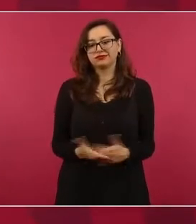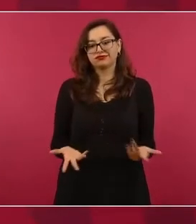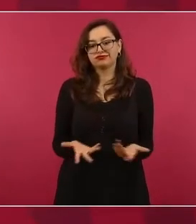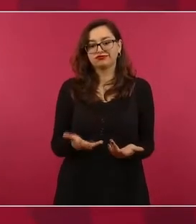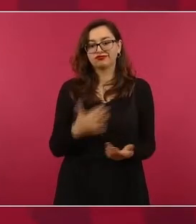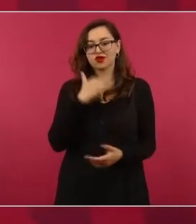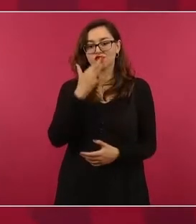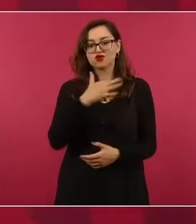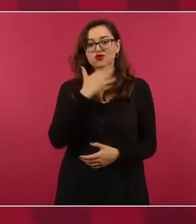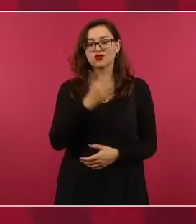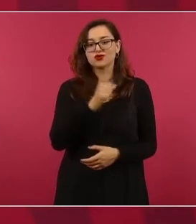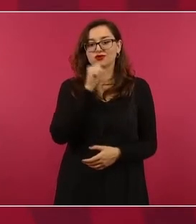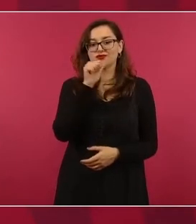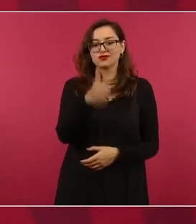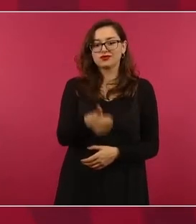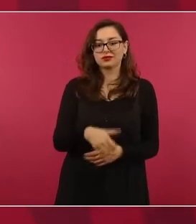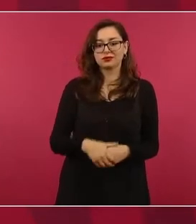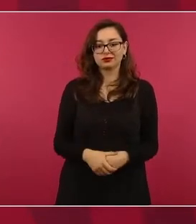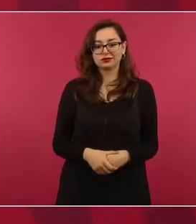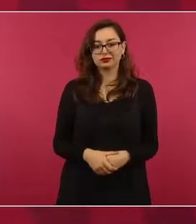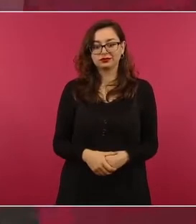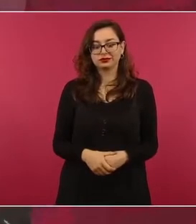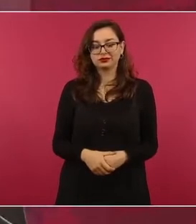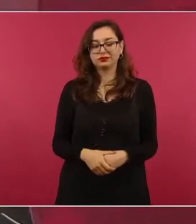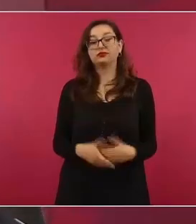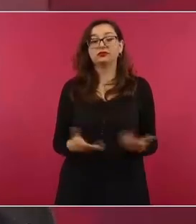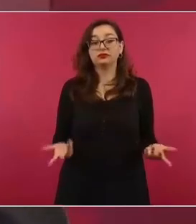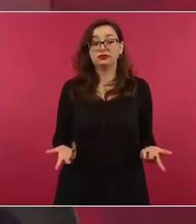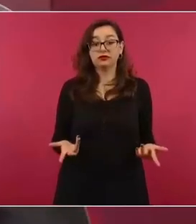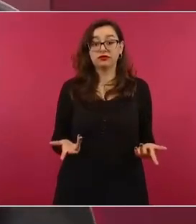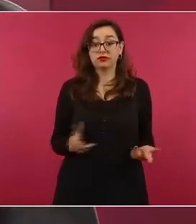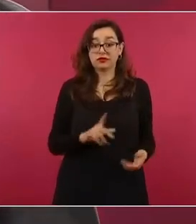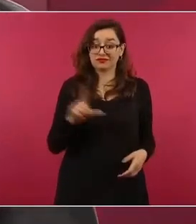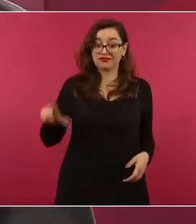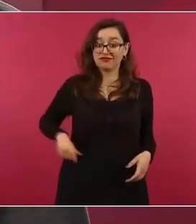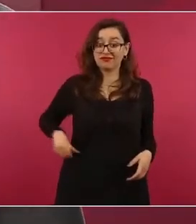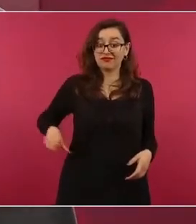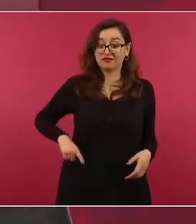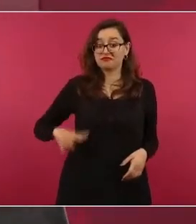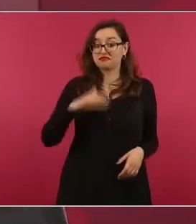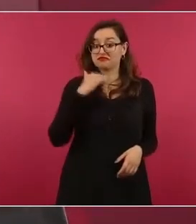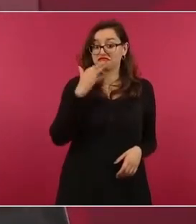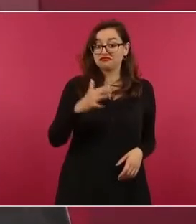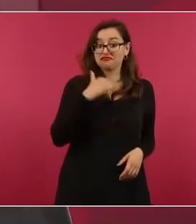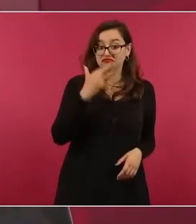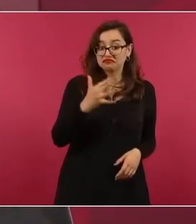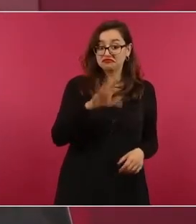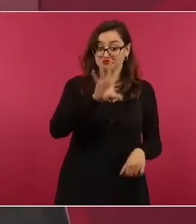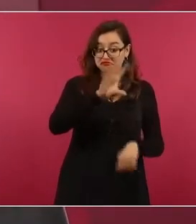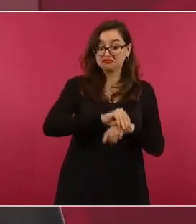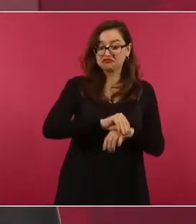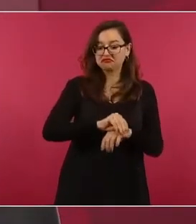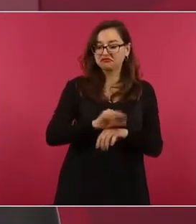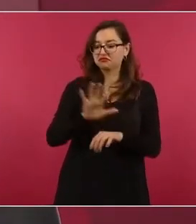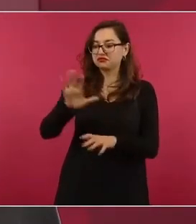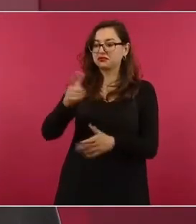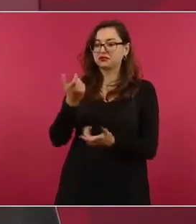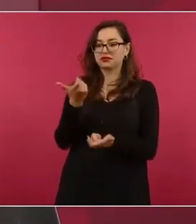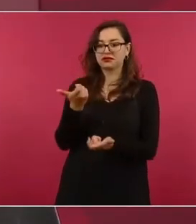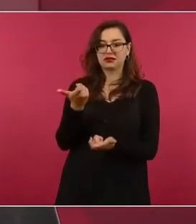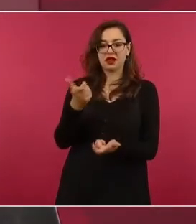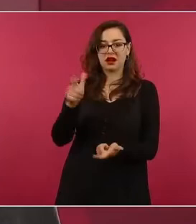el presupuesto no rinde, no alcanza. La corrupción,